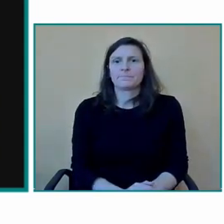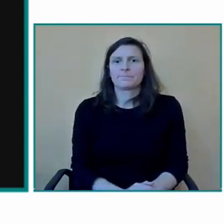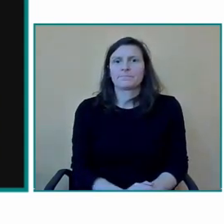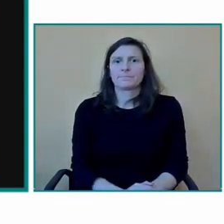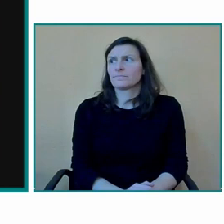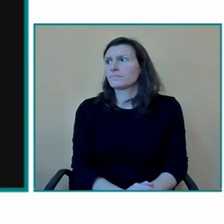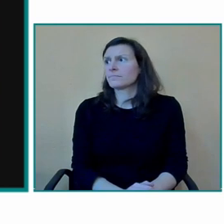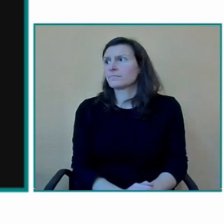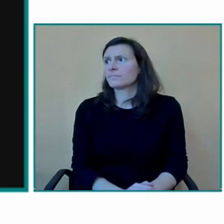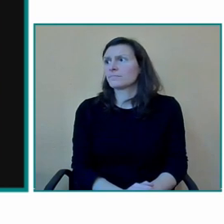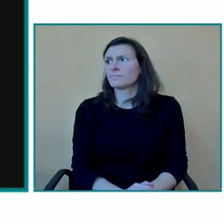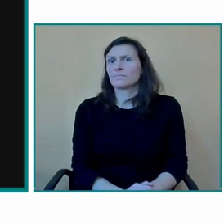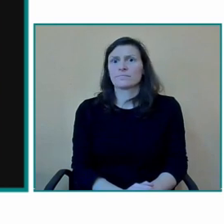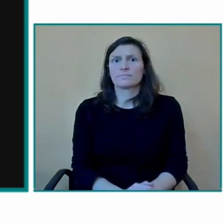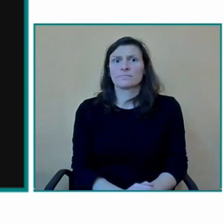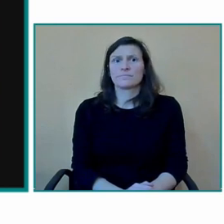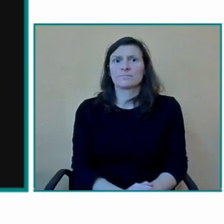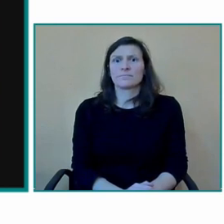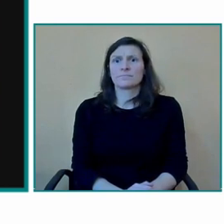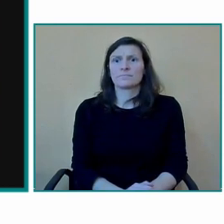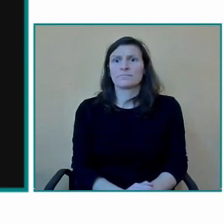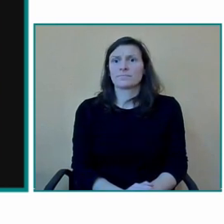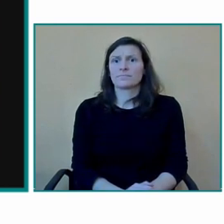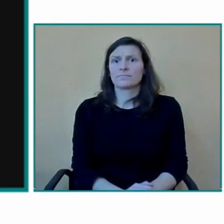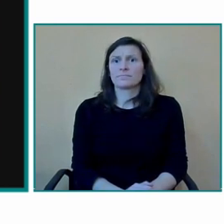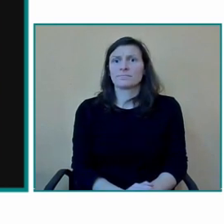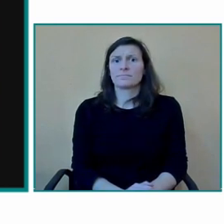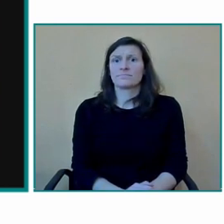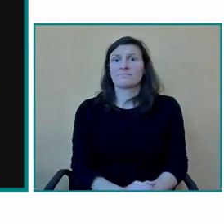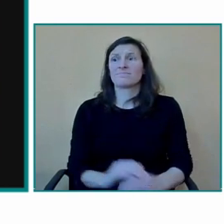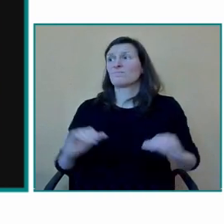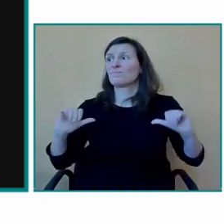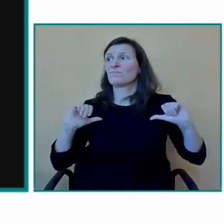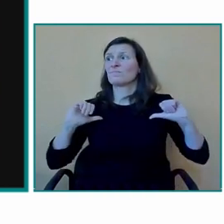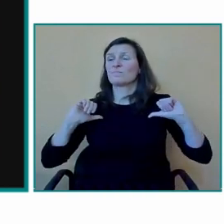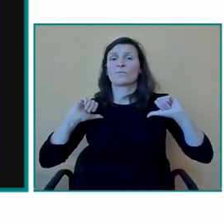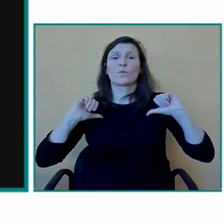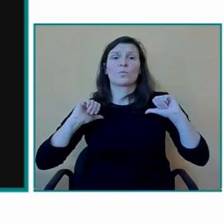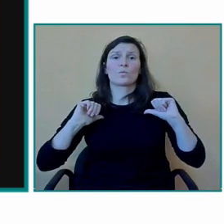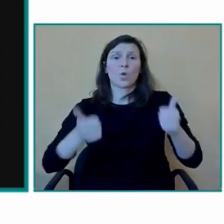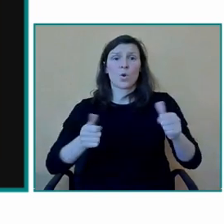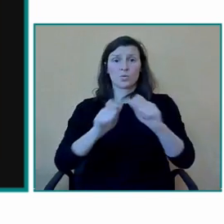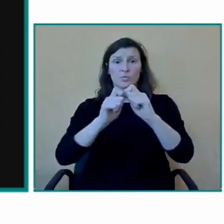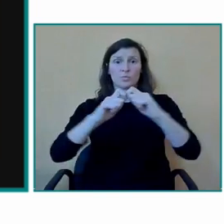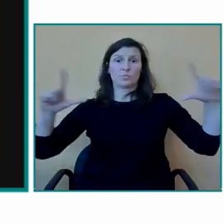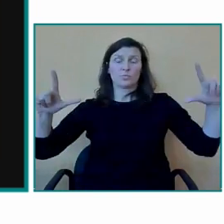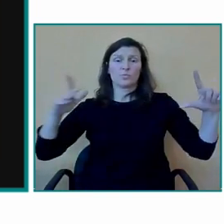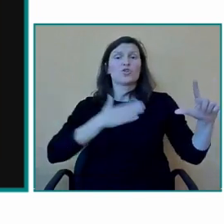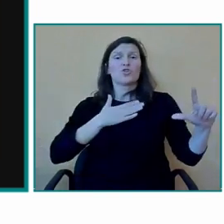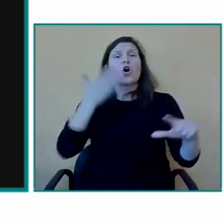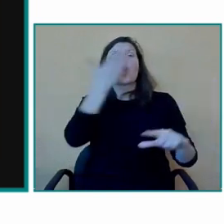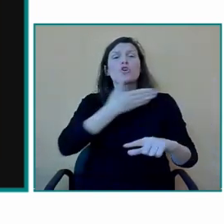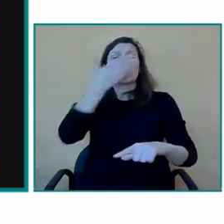empezamos pues con este titular que damos siempre el lema de nuestro centro